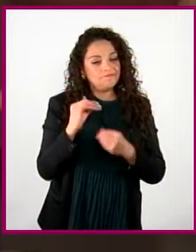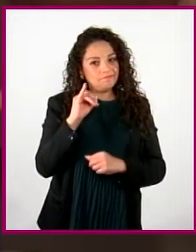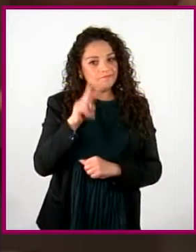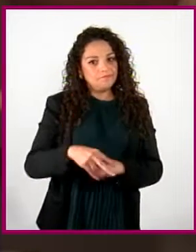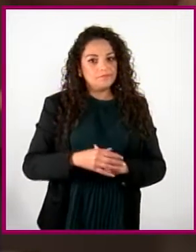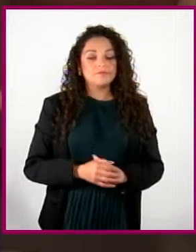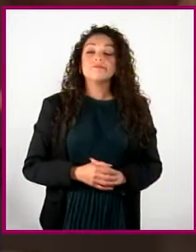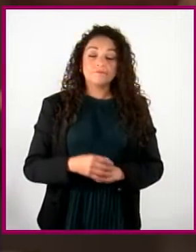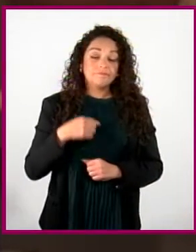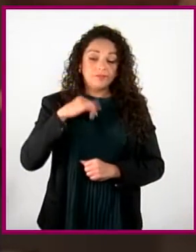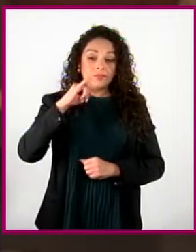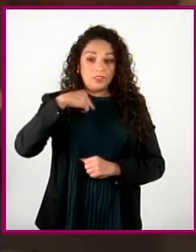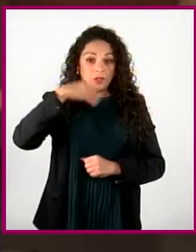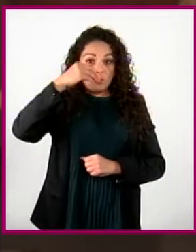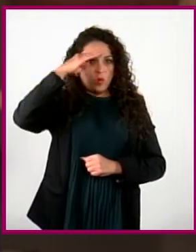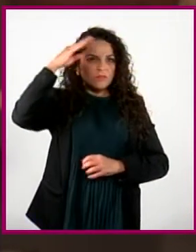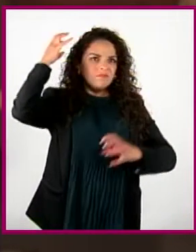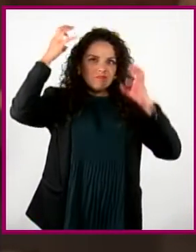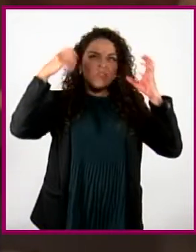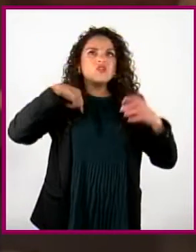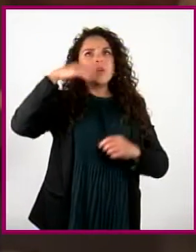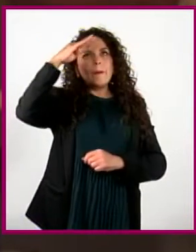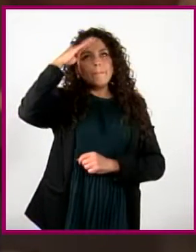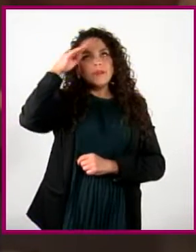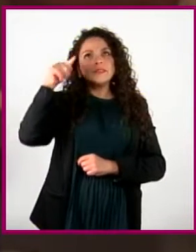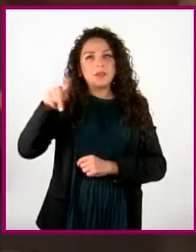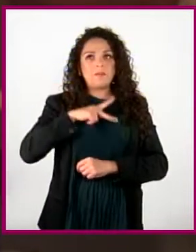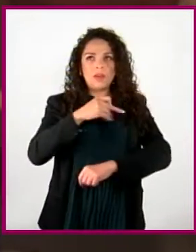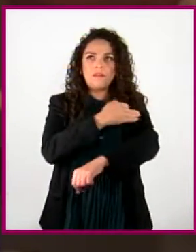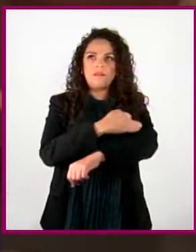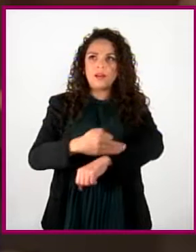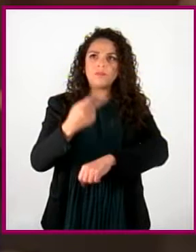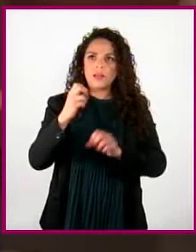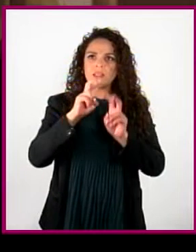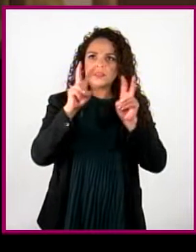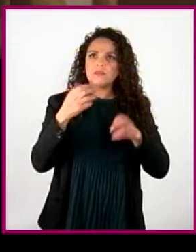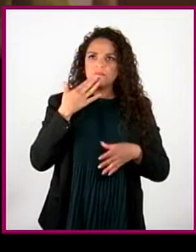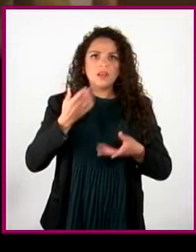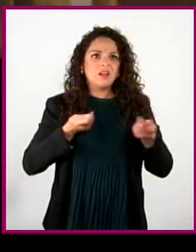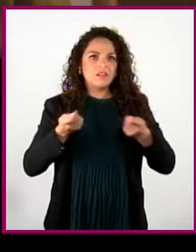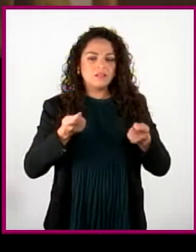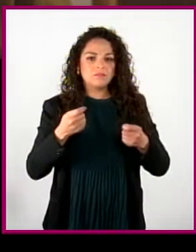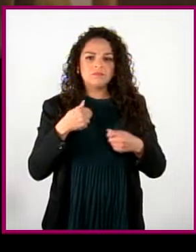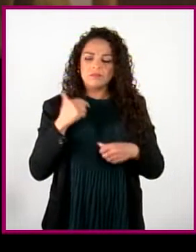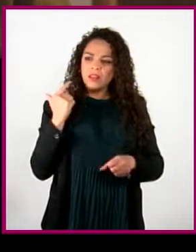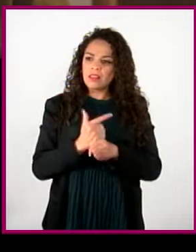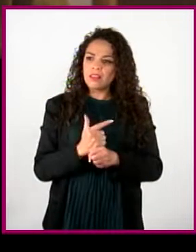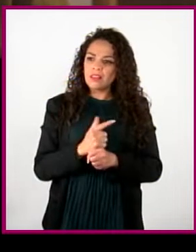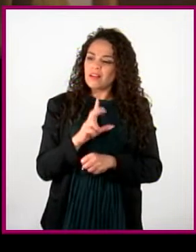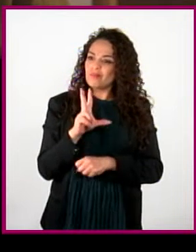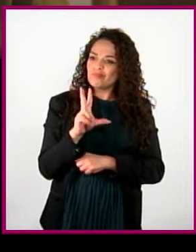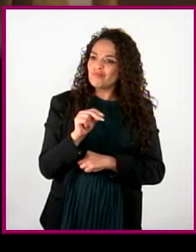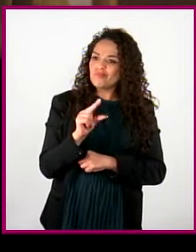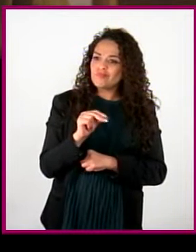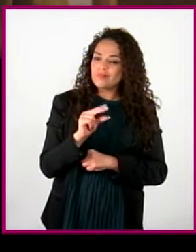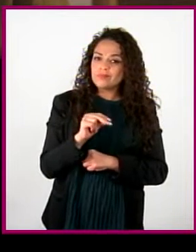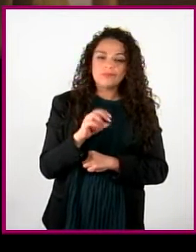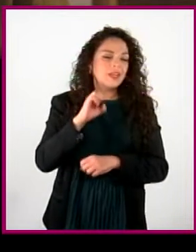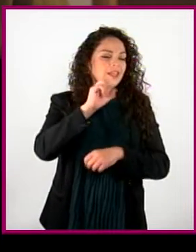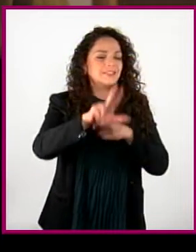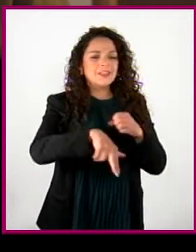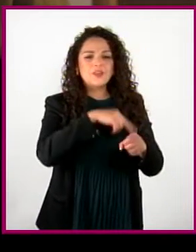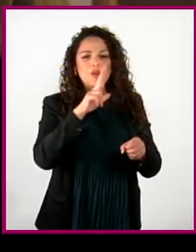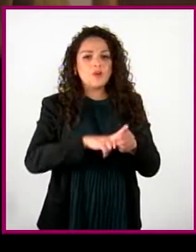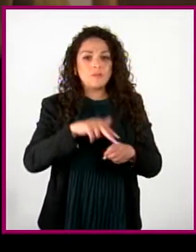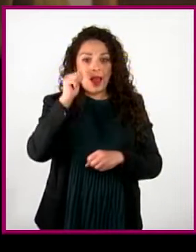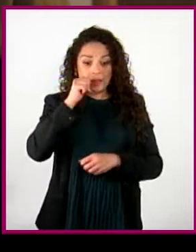reflexionar, ¿eh? Pensé que en mi familia teníamos dominado el tema y resulta que no. Es normal, Juanma. No siempre podemos cambiar o